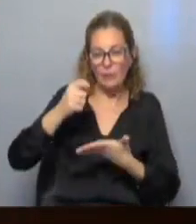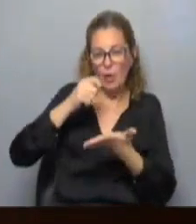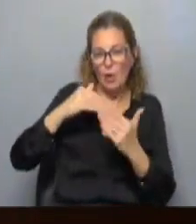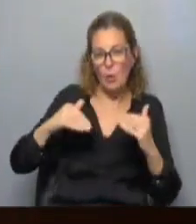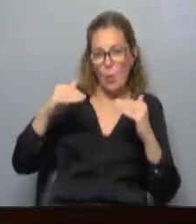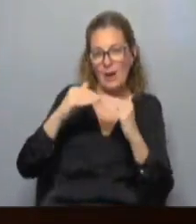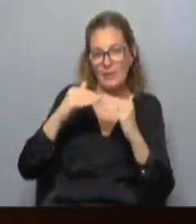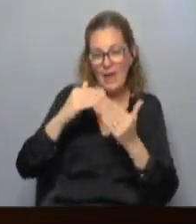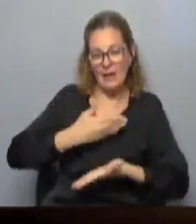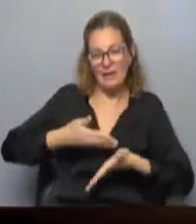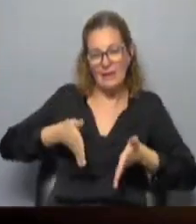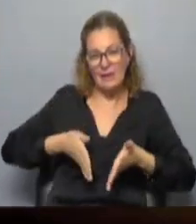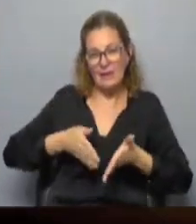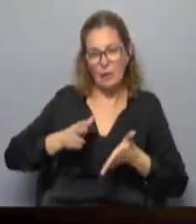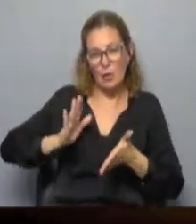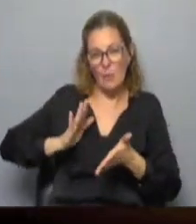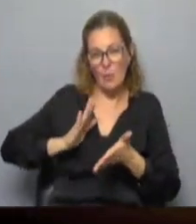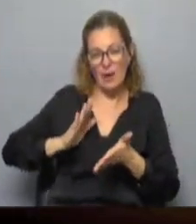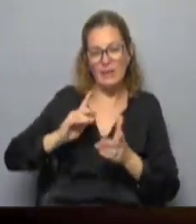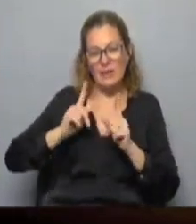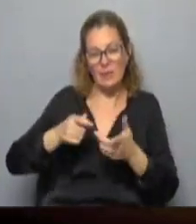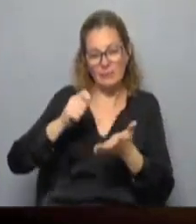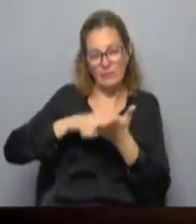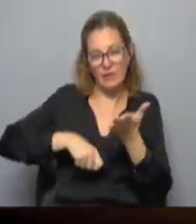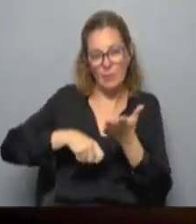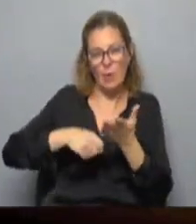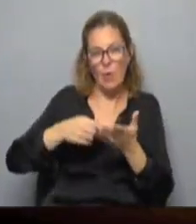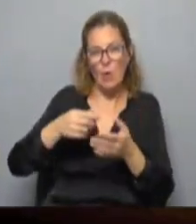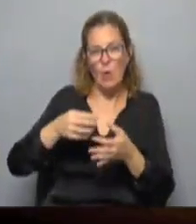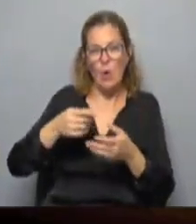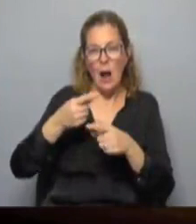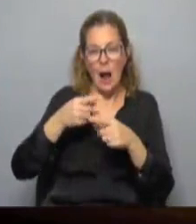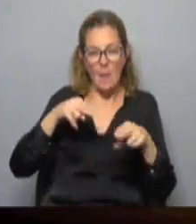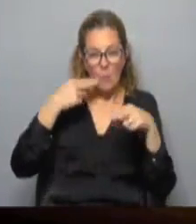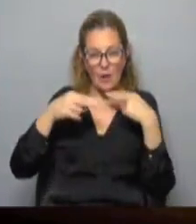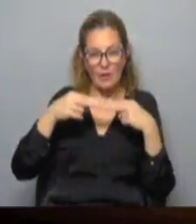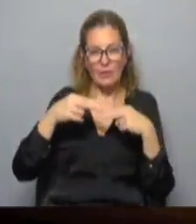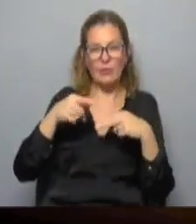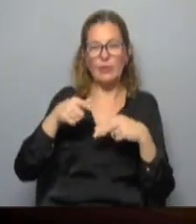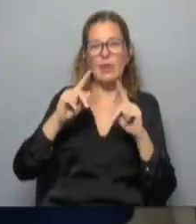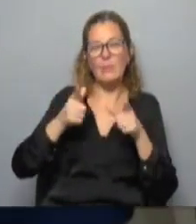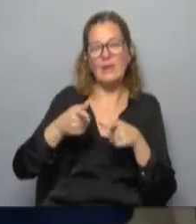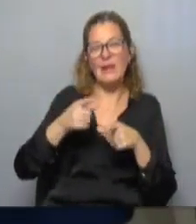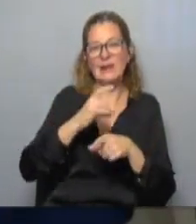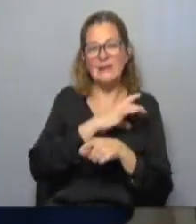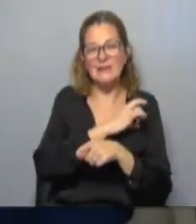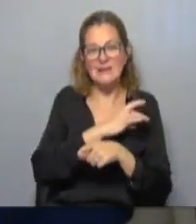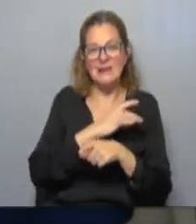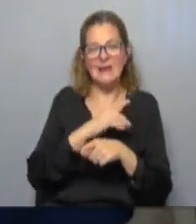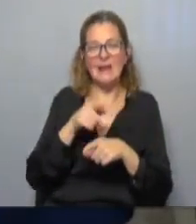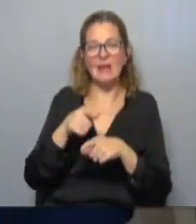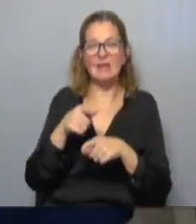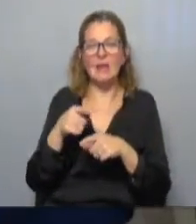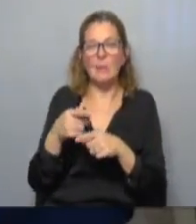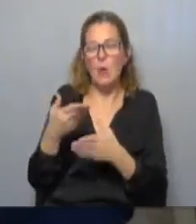igualdad de género y empoderamiento de las mujeres participó en un almuerzo de trabajo con gerentes de empresas canadienses en Chile ofrecido por la Canadian